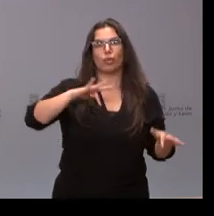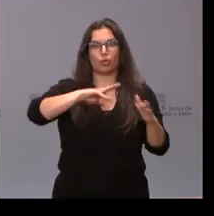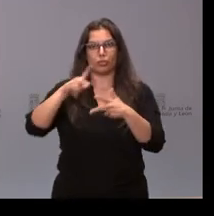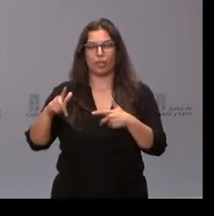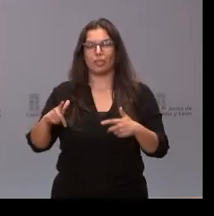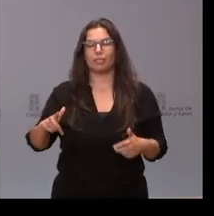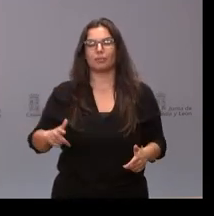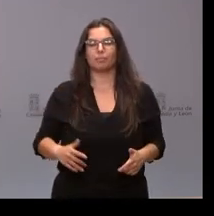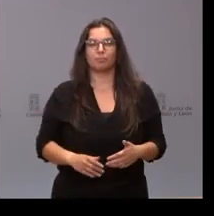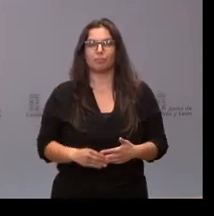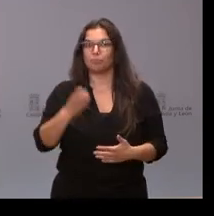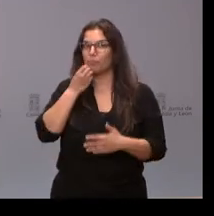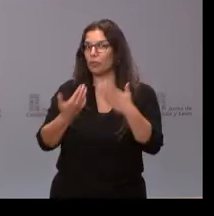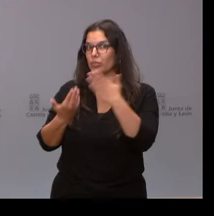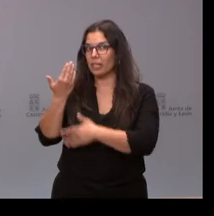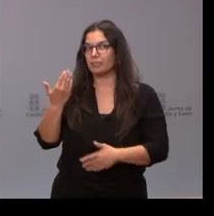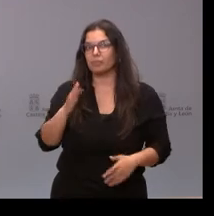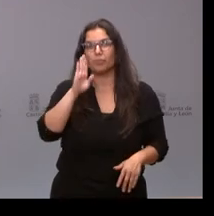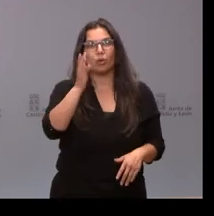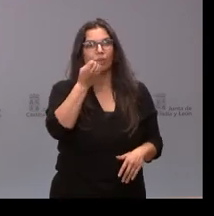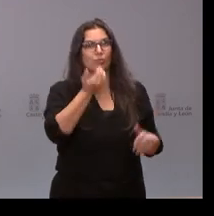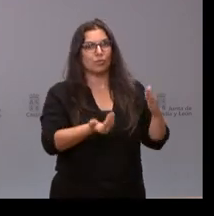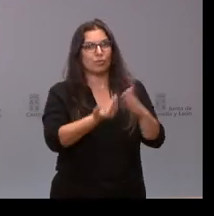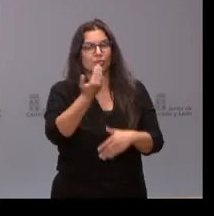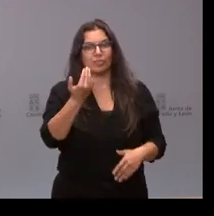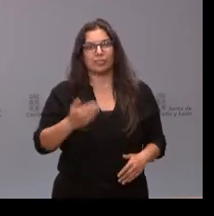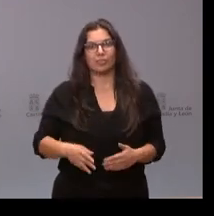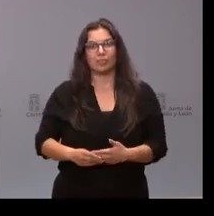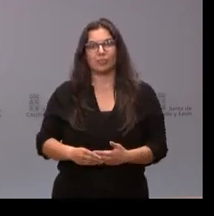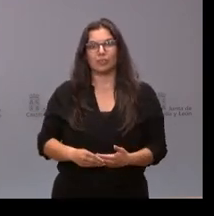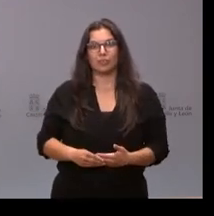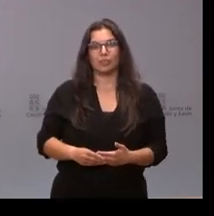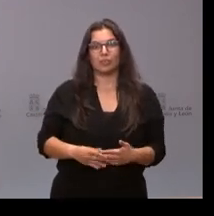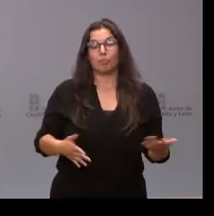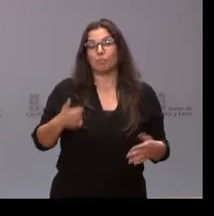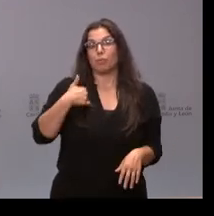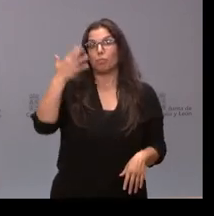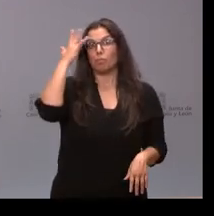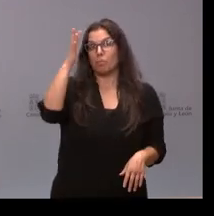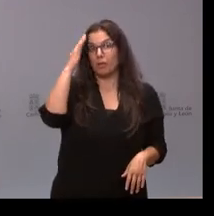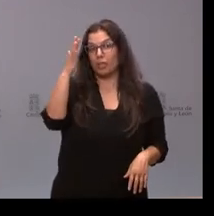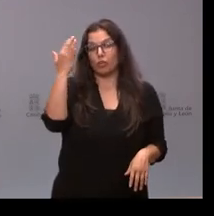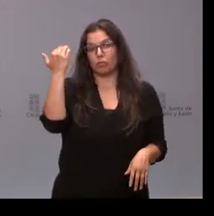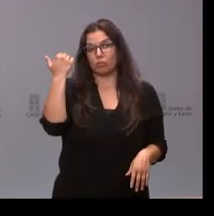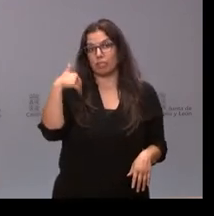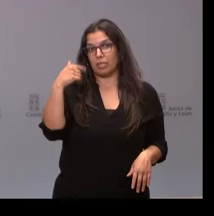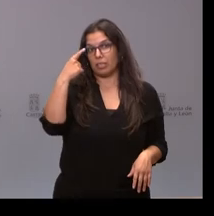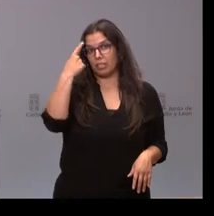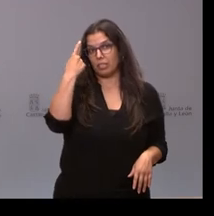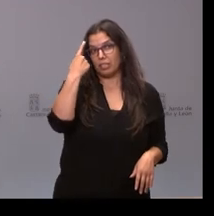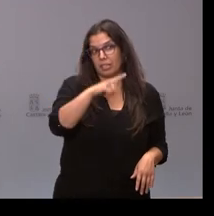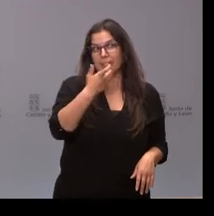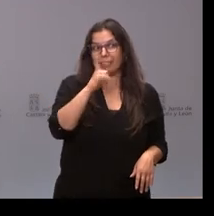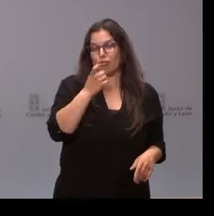Muñoz, adelante, buenos días. Hola, buenos días. Bueno, como supongo que ya sabréis y no os lo